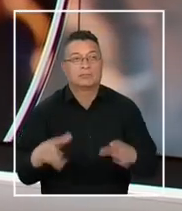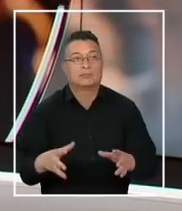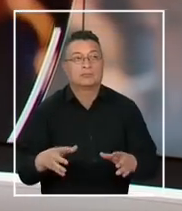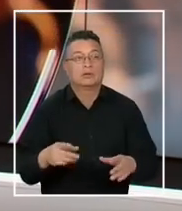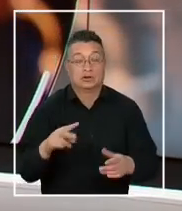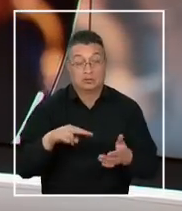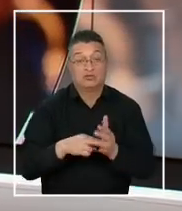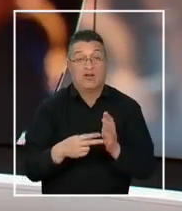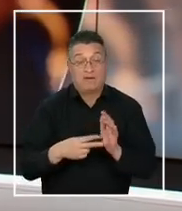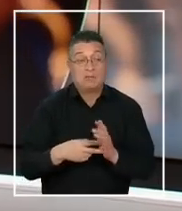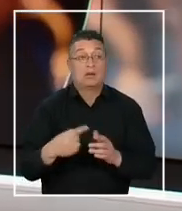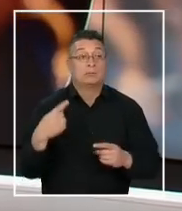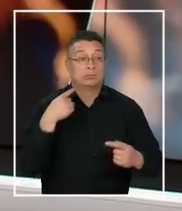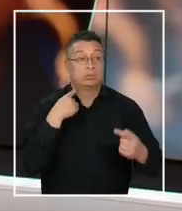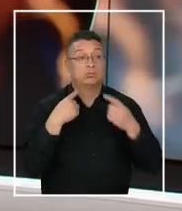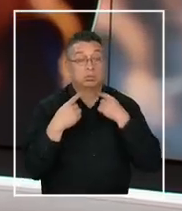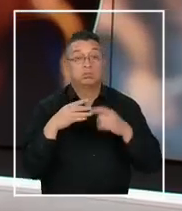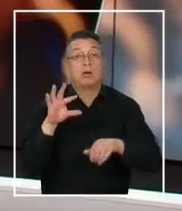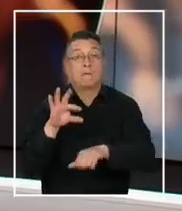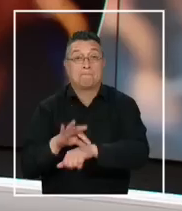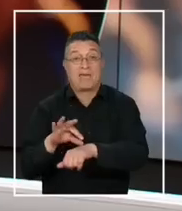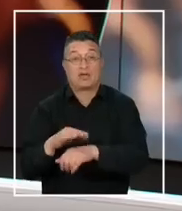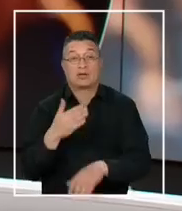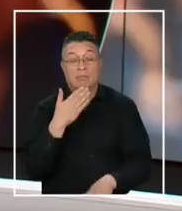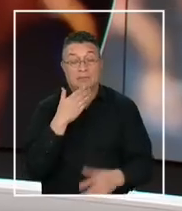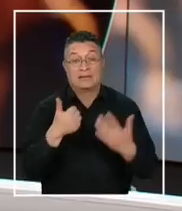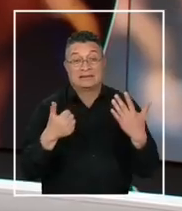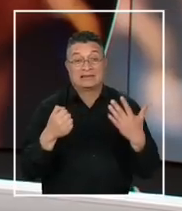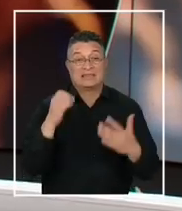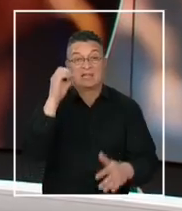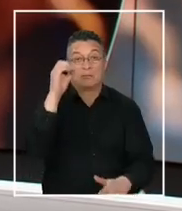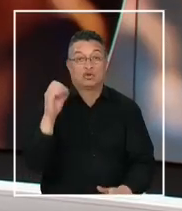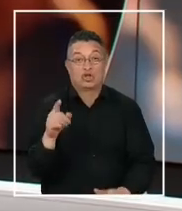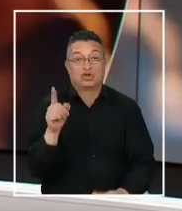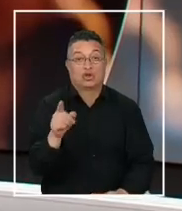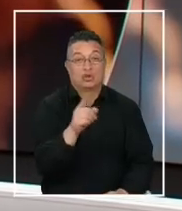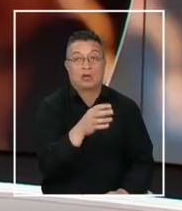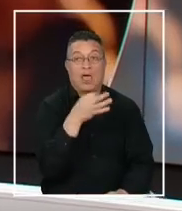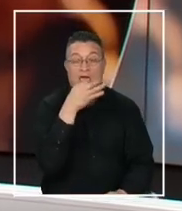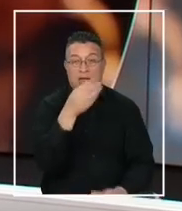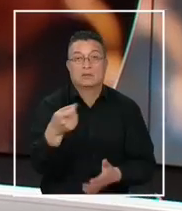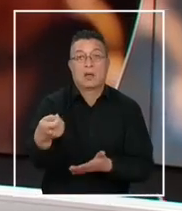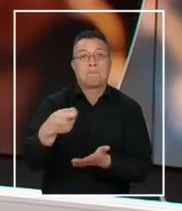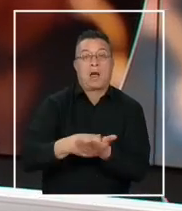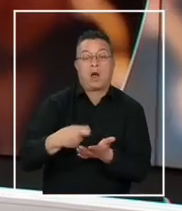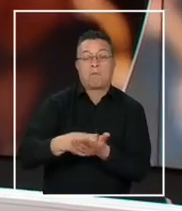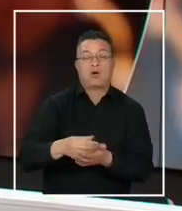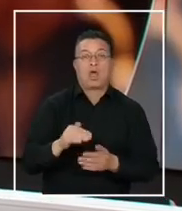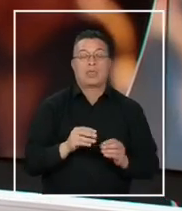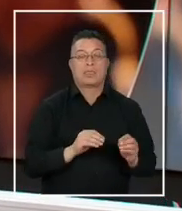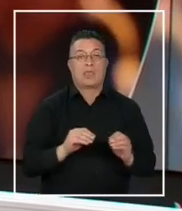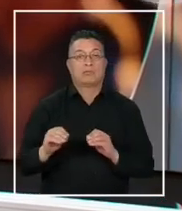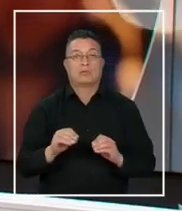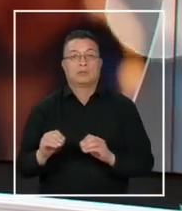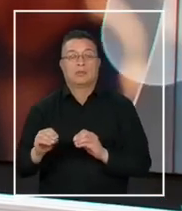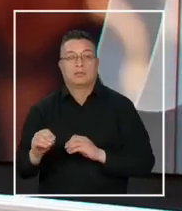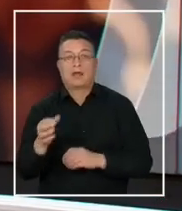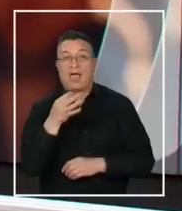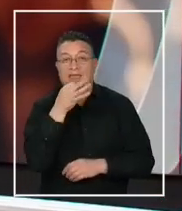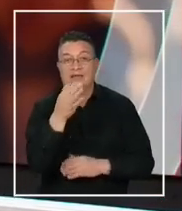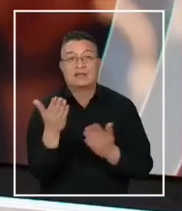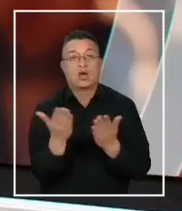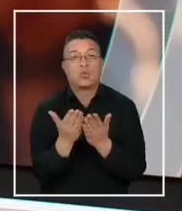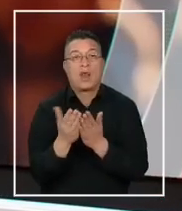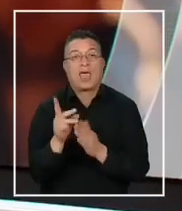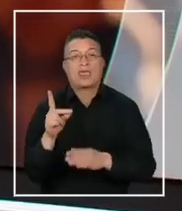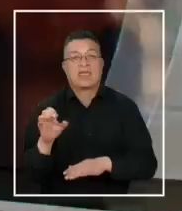crisis del sector también está golpeando a los médicos, pues el 60% de los profesionales reporta retrasos en sus pagos según las cifras del Colegio Médico.